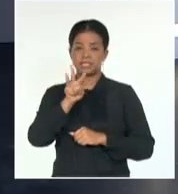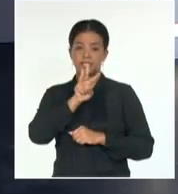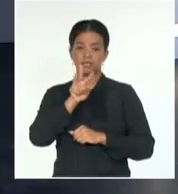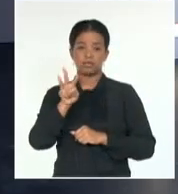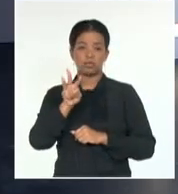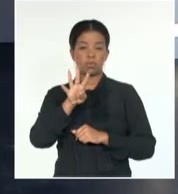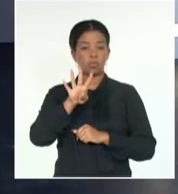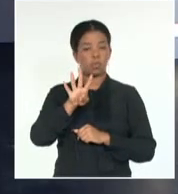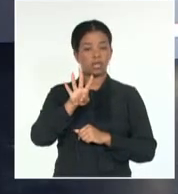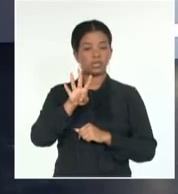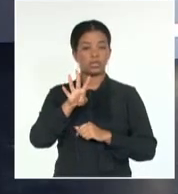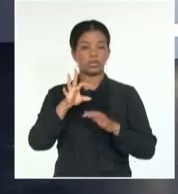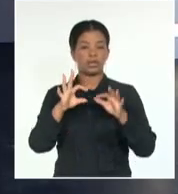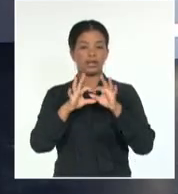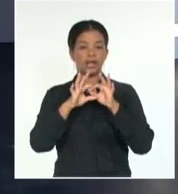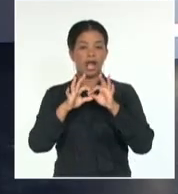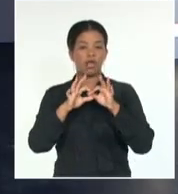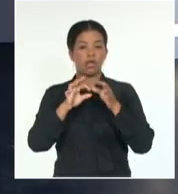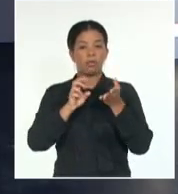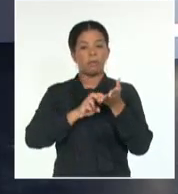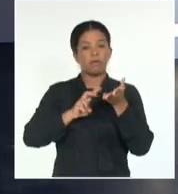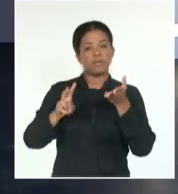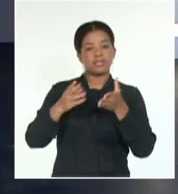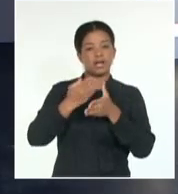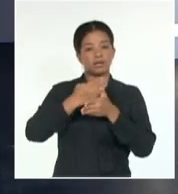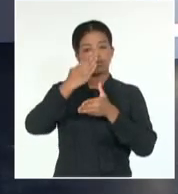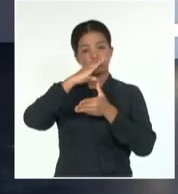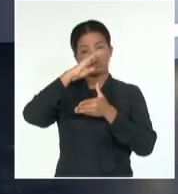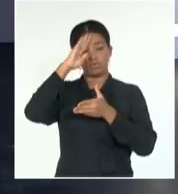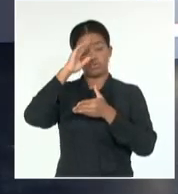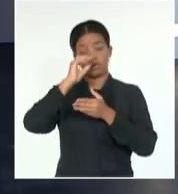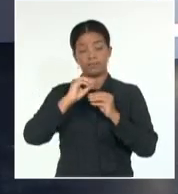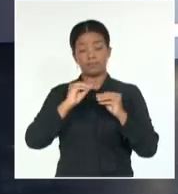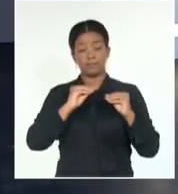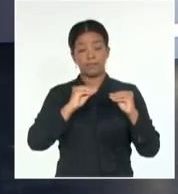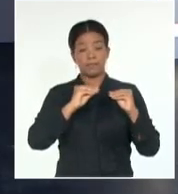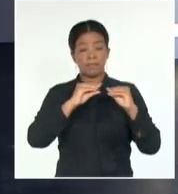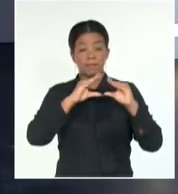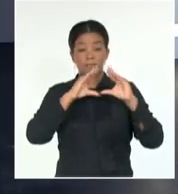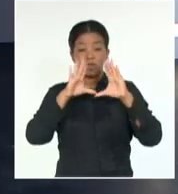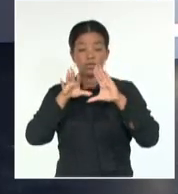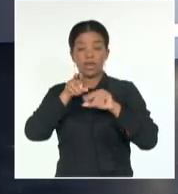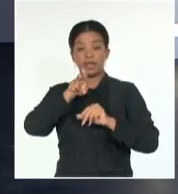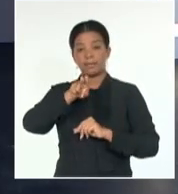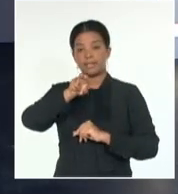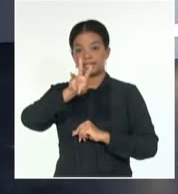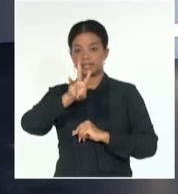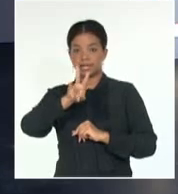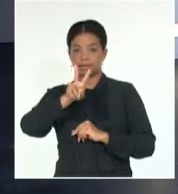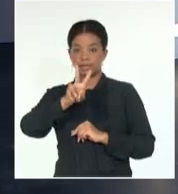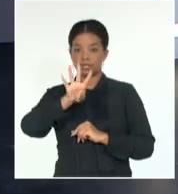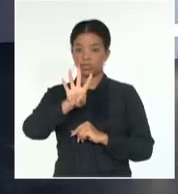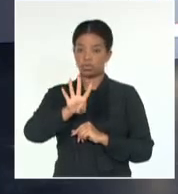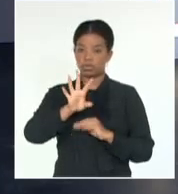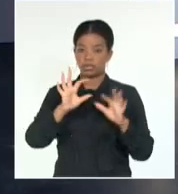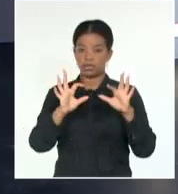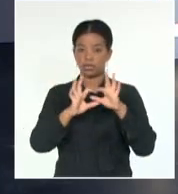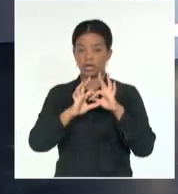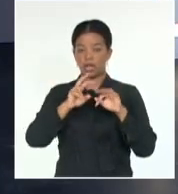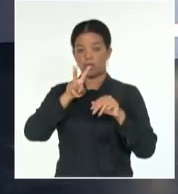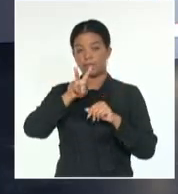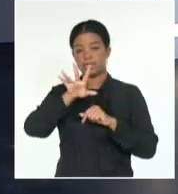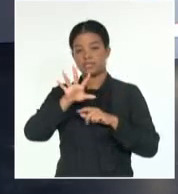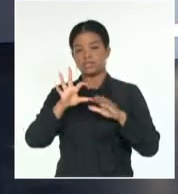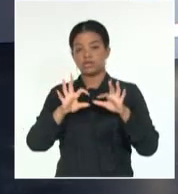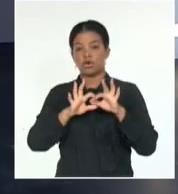35 en la provincia de Santiago de Cuba, las mínimas de por la madrugada 23, 24, 25 en la